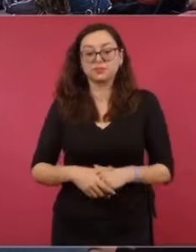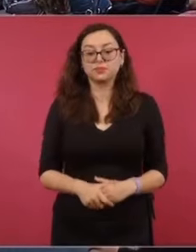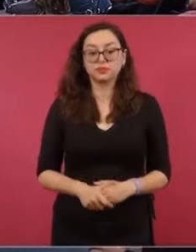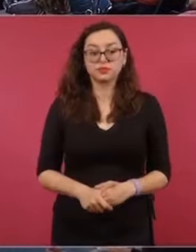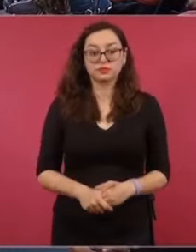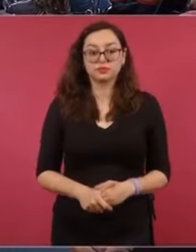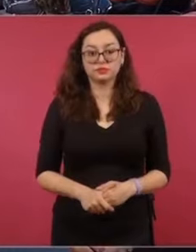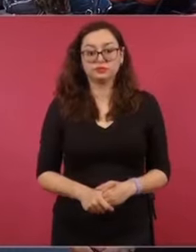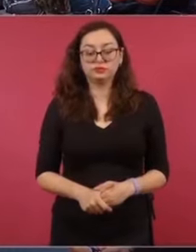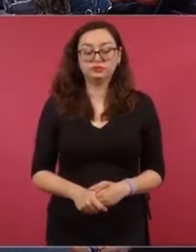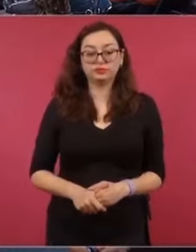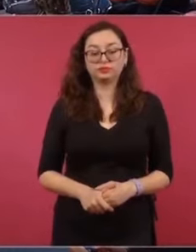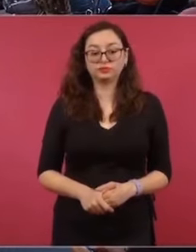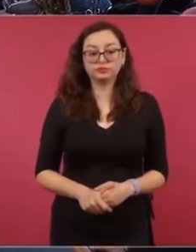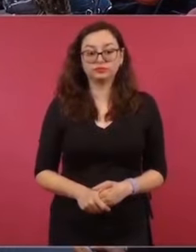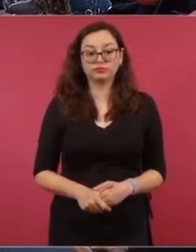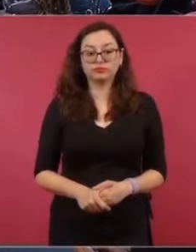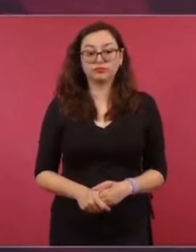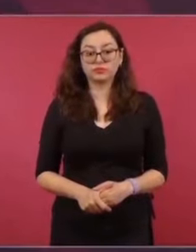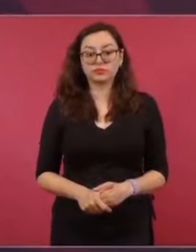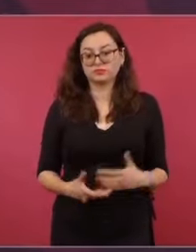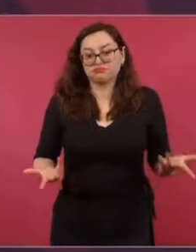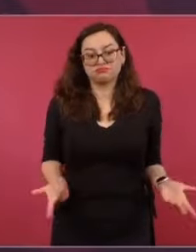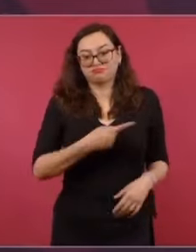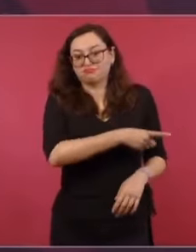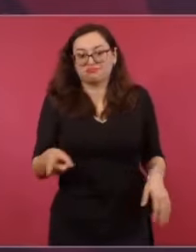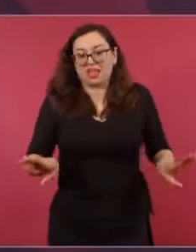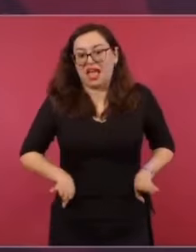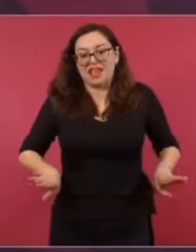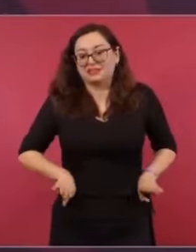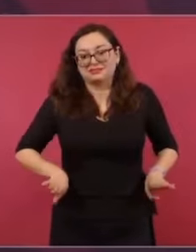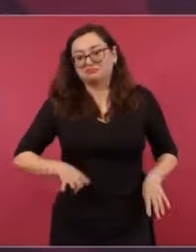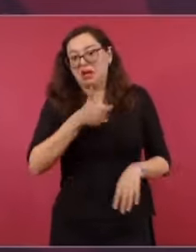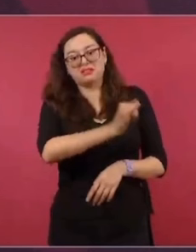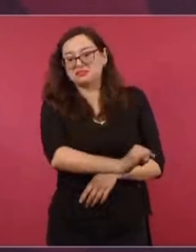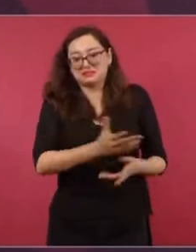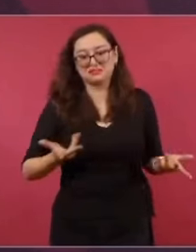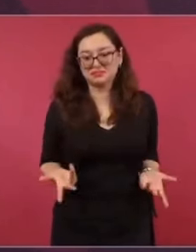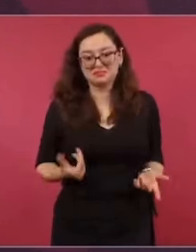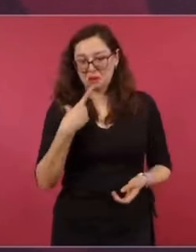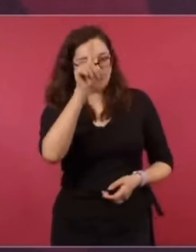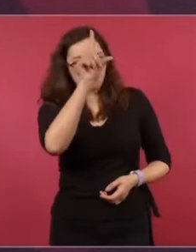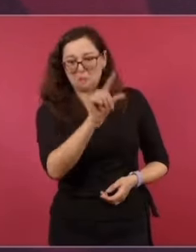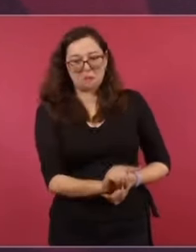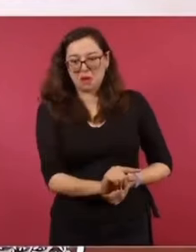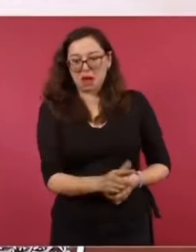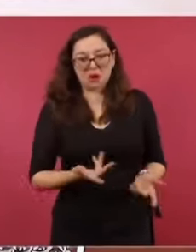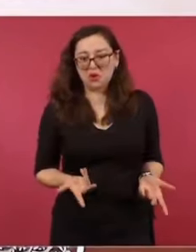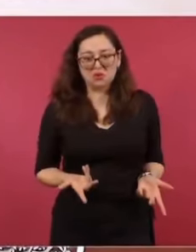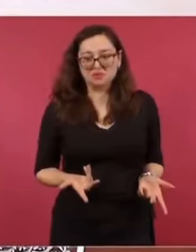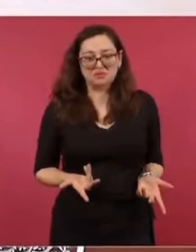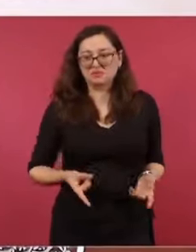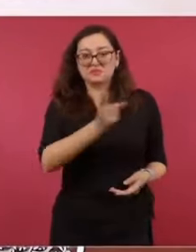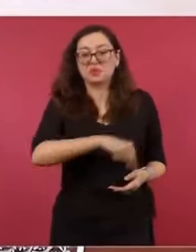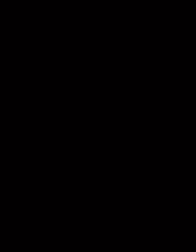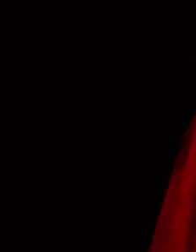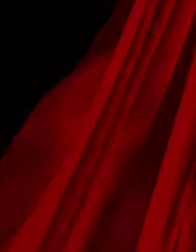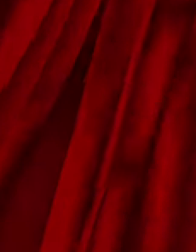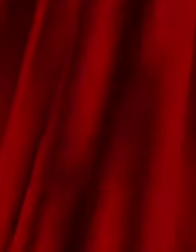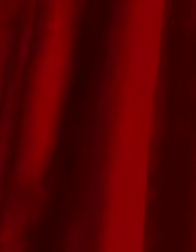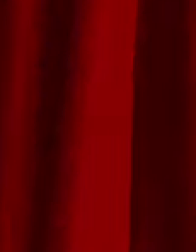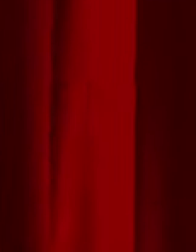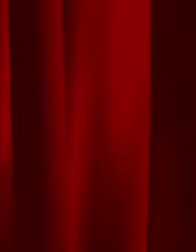Sí, sí, o sea, ¿qué se puede esperar de esta gente que tienen como Dios al dinero?